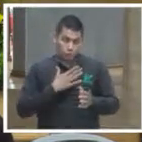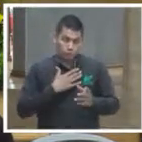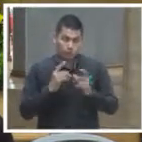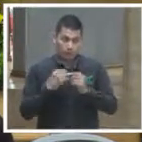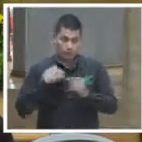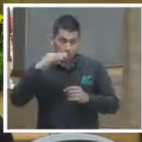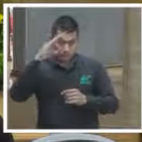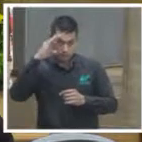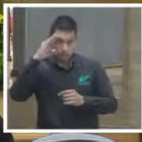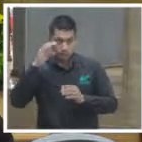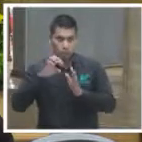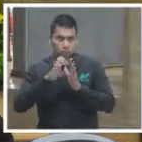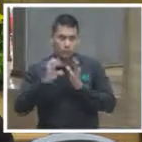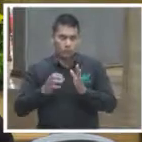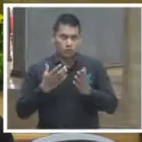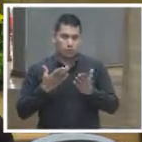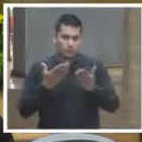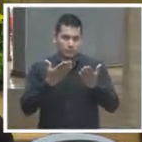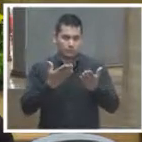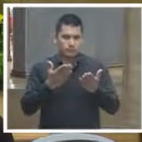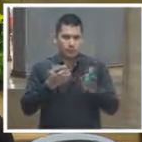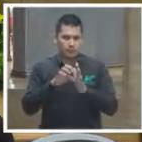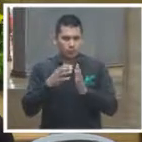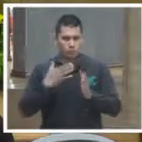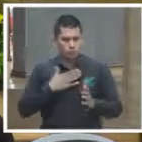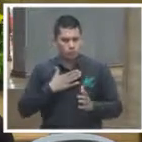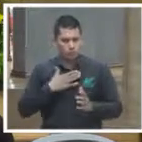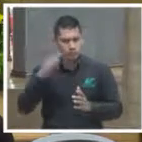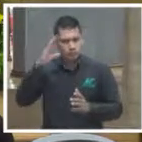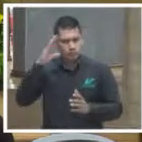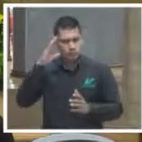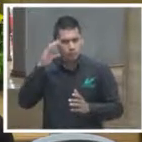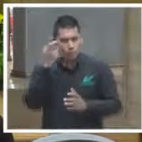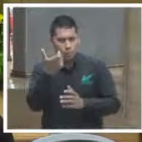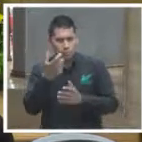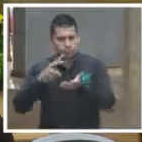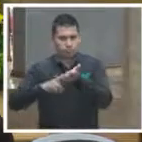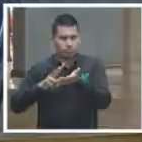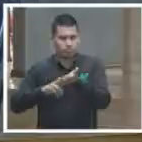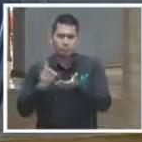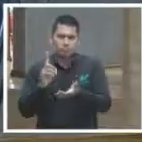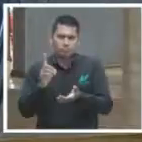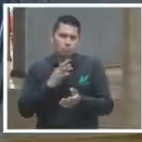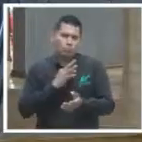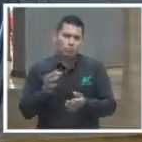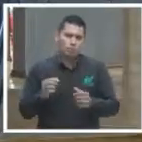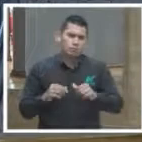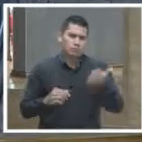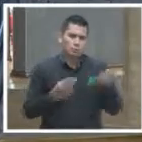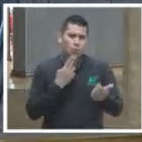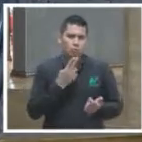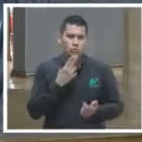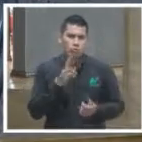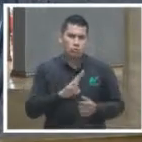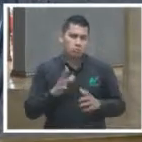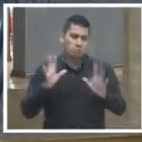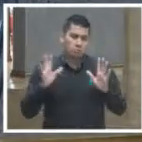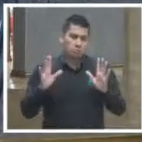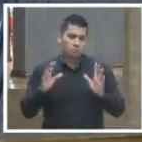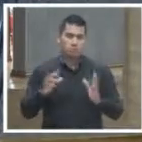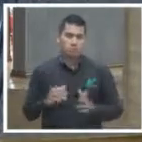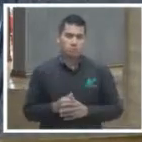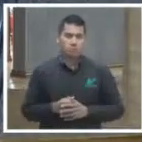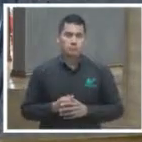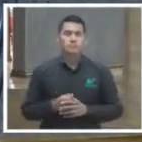términos y eso sí diría ¿por qué pensar necesariamente en qué va a ser costo? puede ser utilidad hay una ventaja